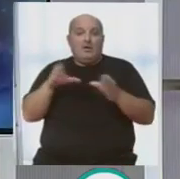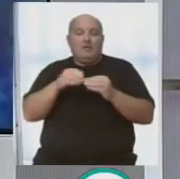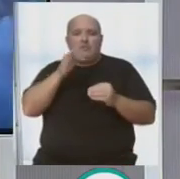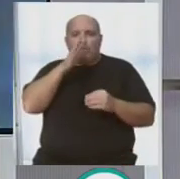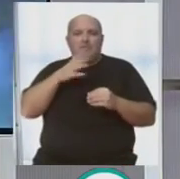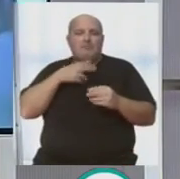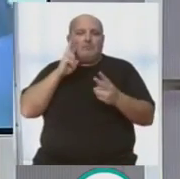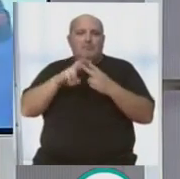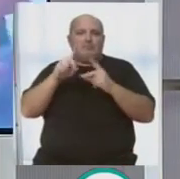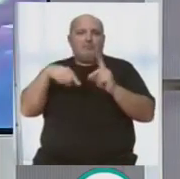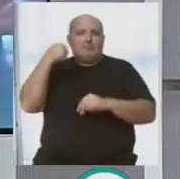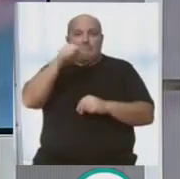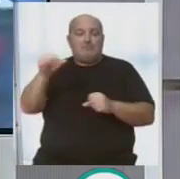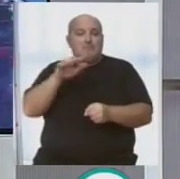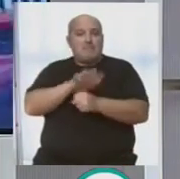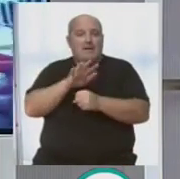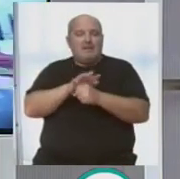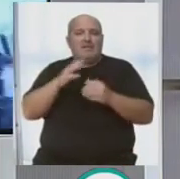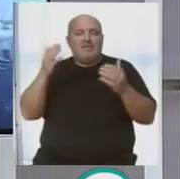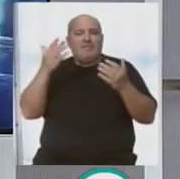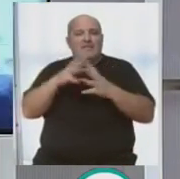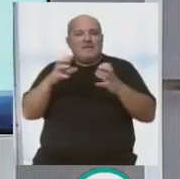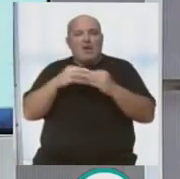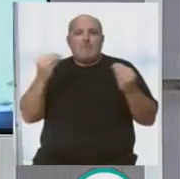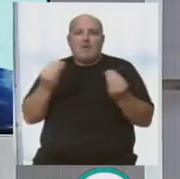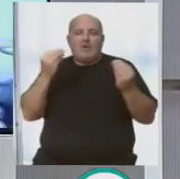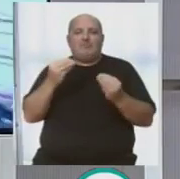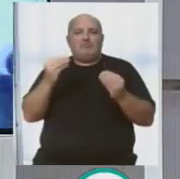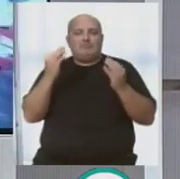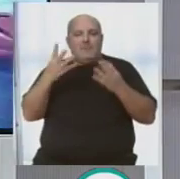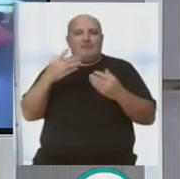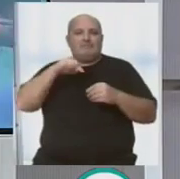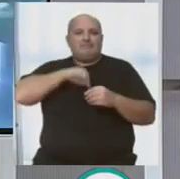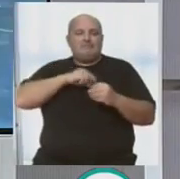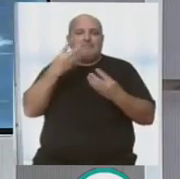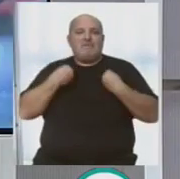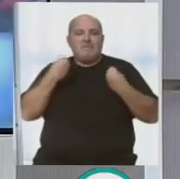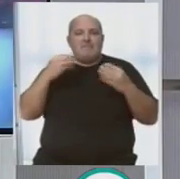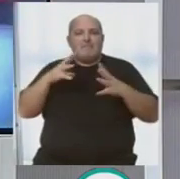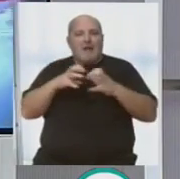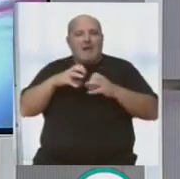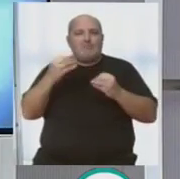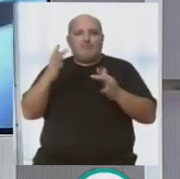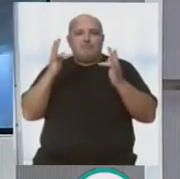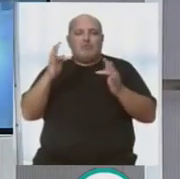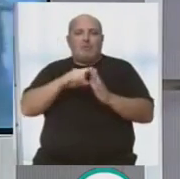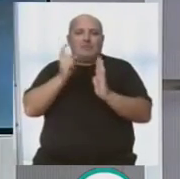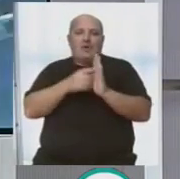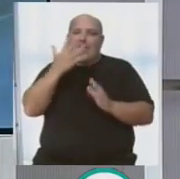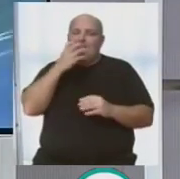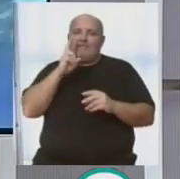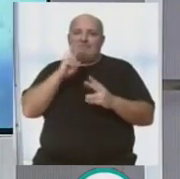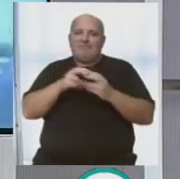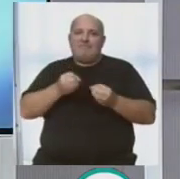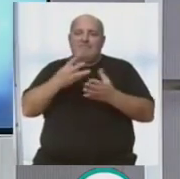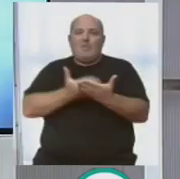la promesa de volver el próximo martes deseándoles lo mejor para esta semana y que por supuesto vivan intensamente las citas del Carnaval que